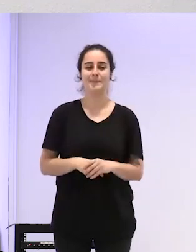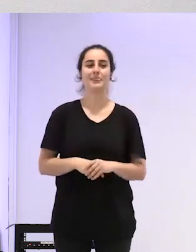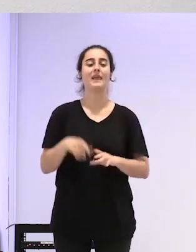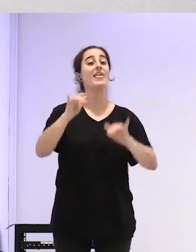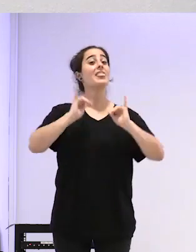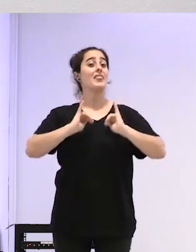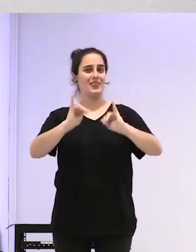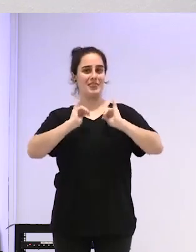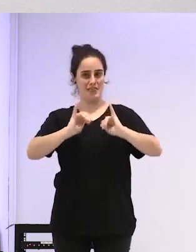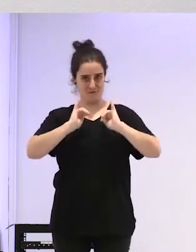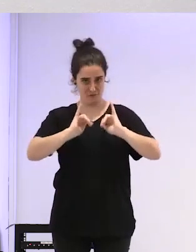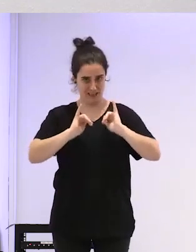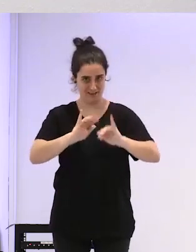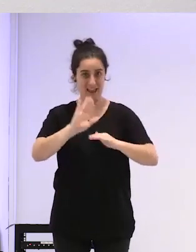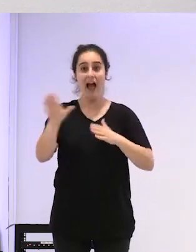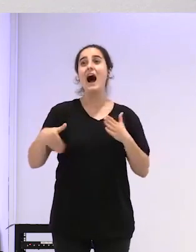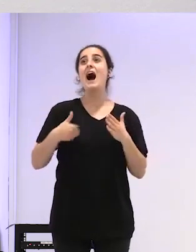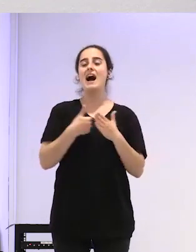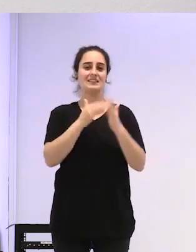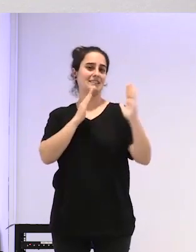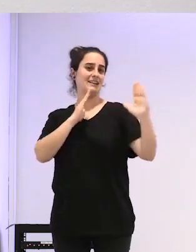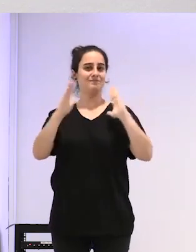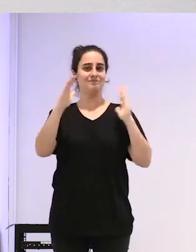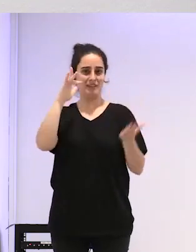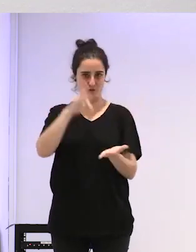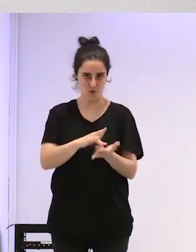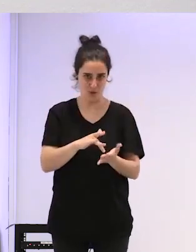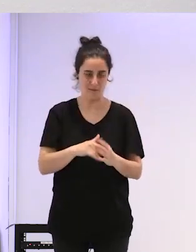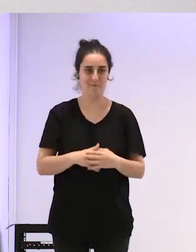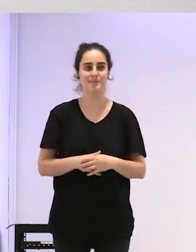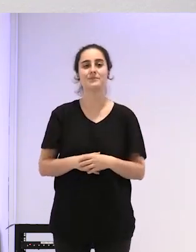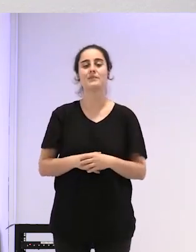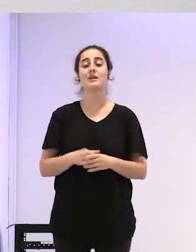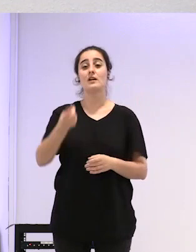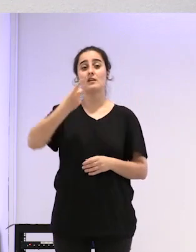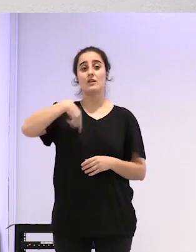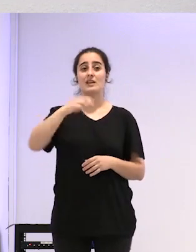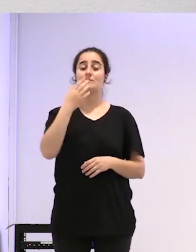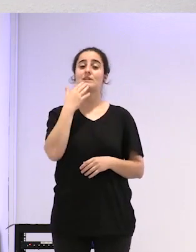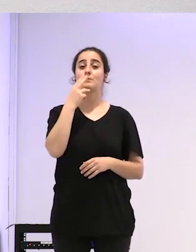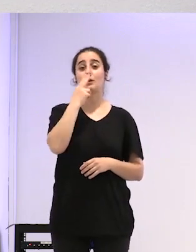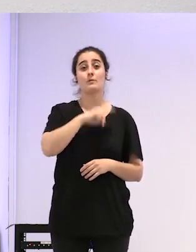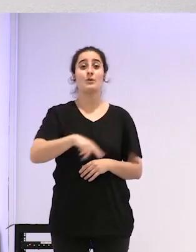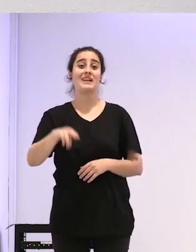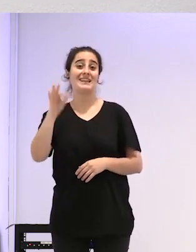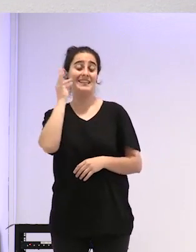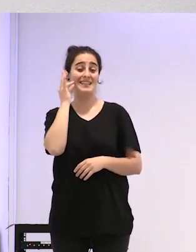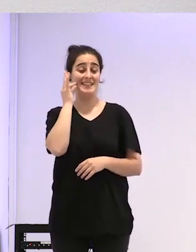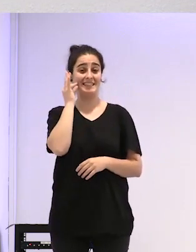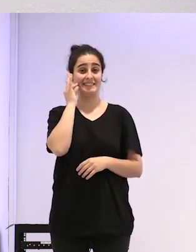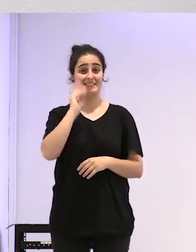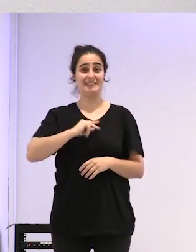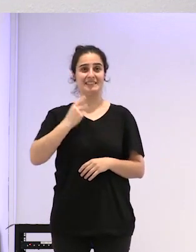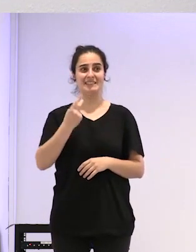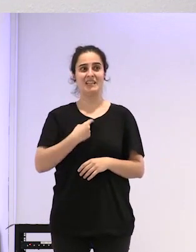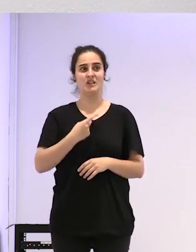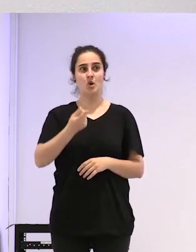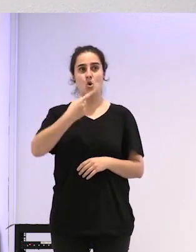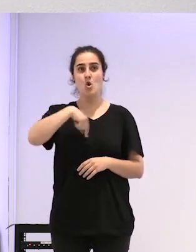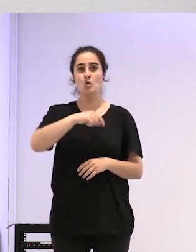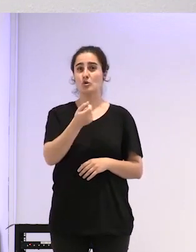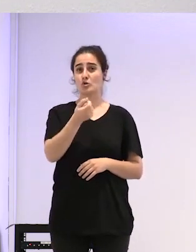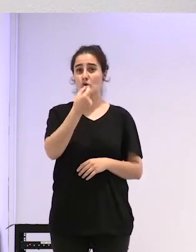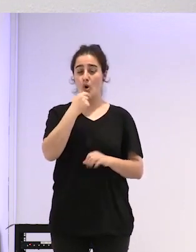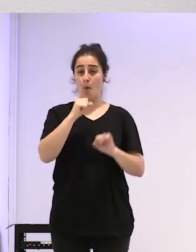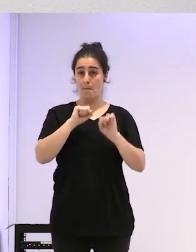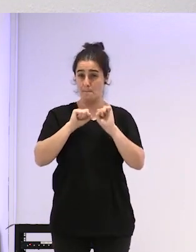disfrutar hasta que venga el momento ¿no? nosotros en niñas trans yo diría que nunca hemos puesto bloqueadores